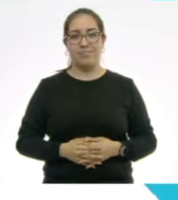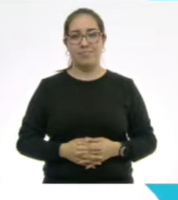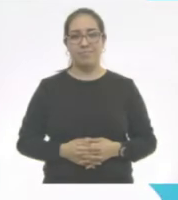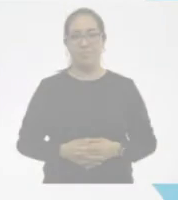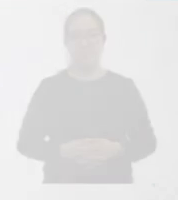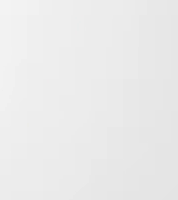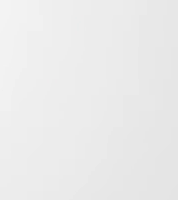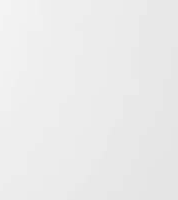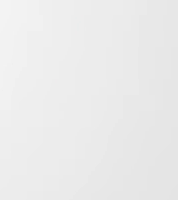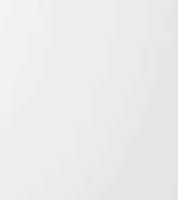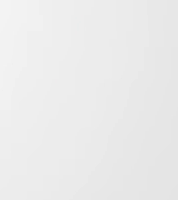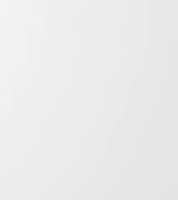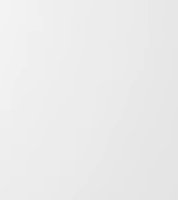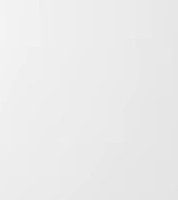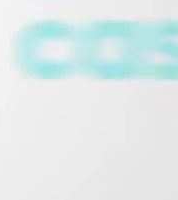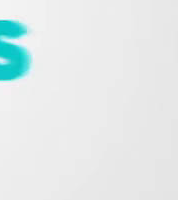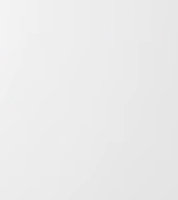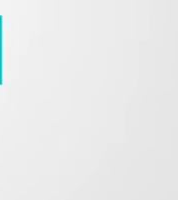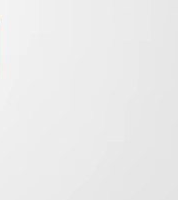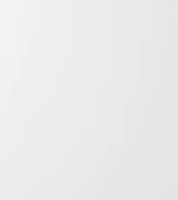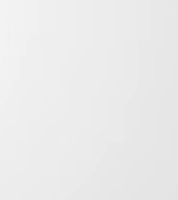.gov.mx